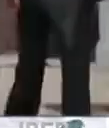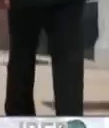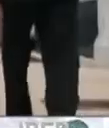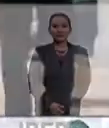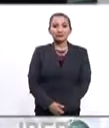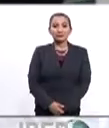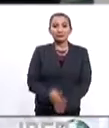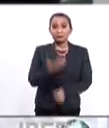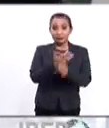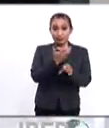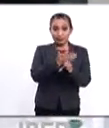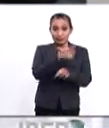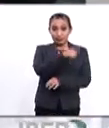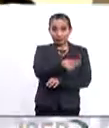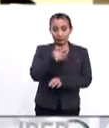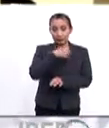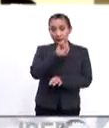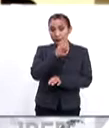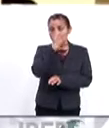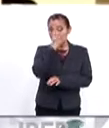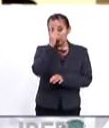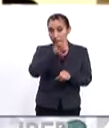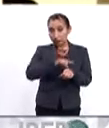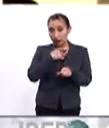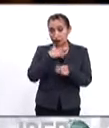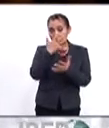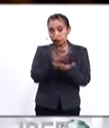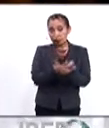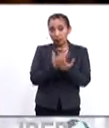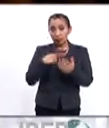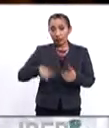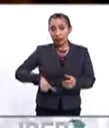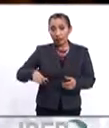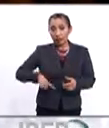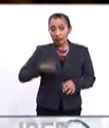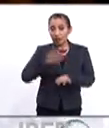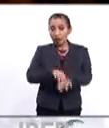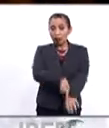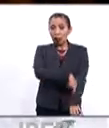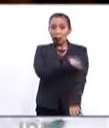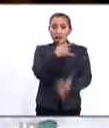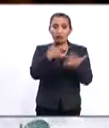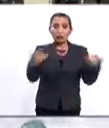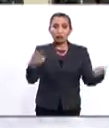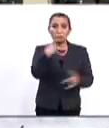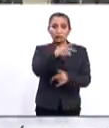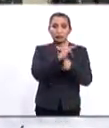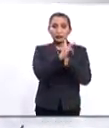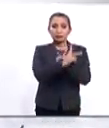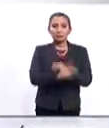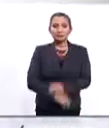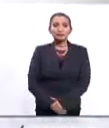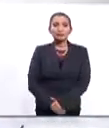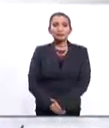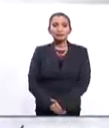En Estados Unidos se cumplen 24 días del cierre de gobierno, el más largo en la historia del país.